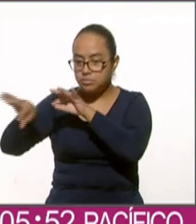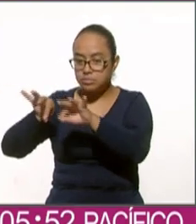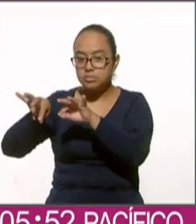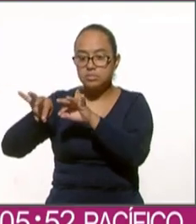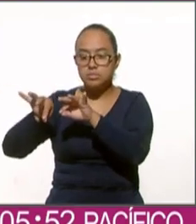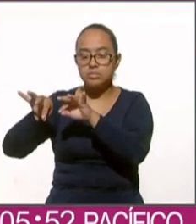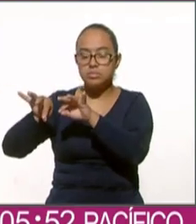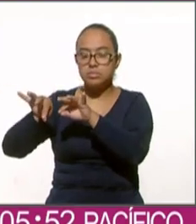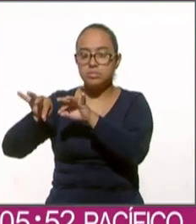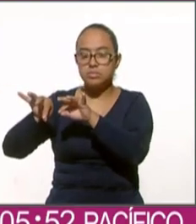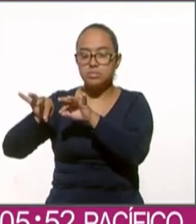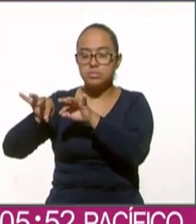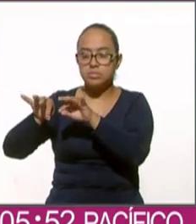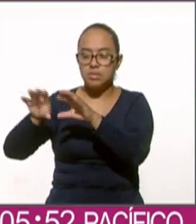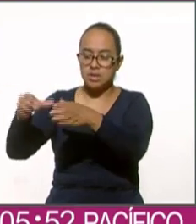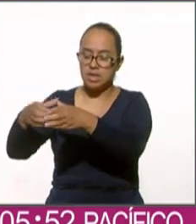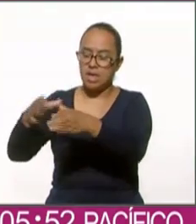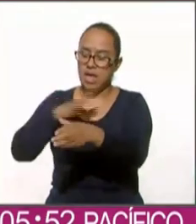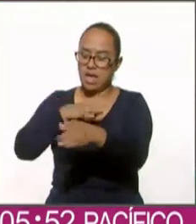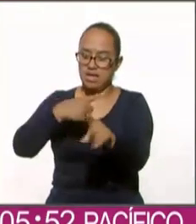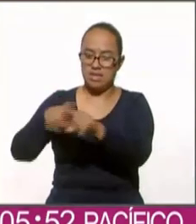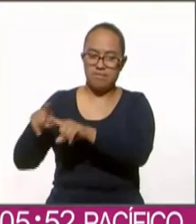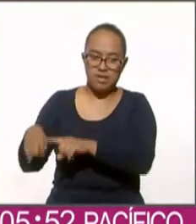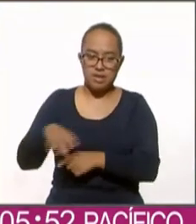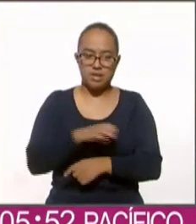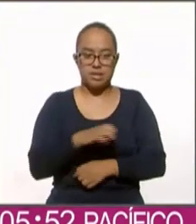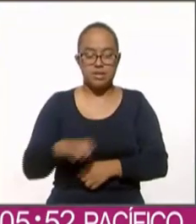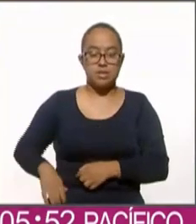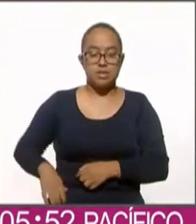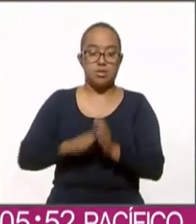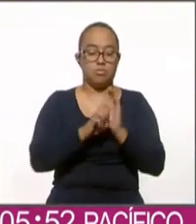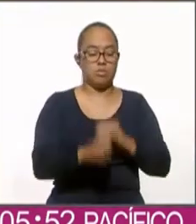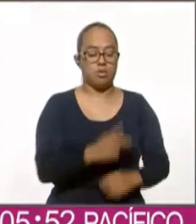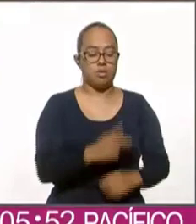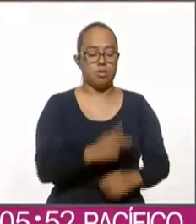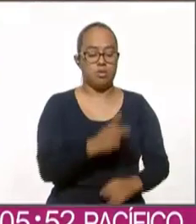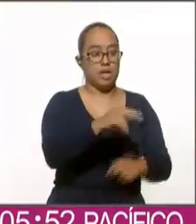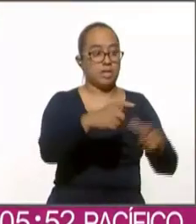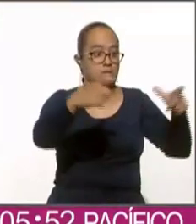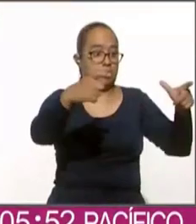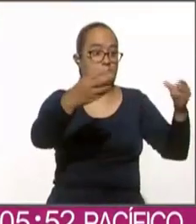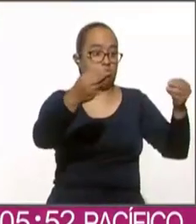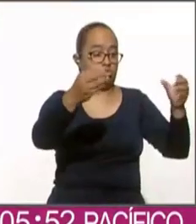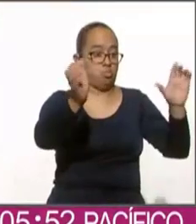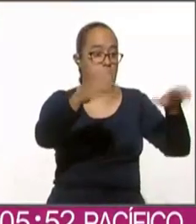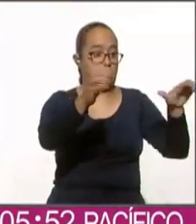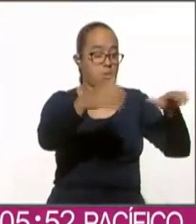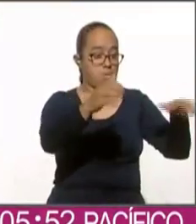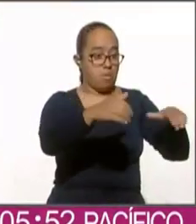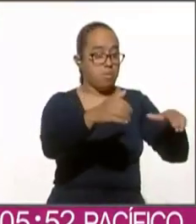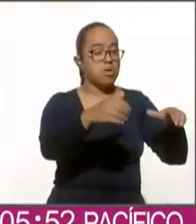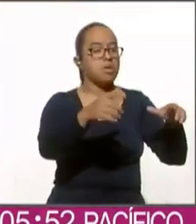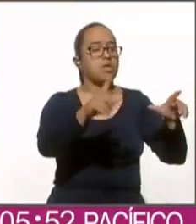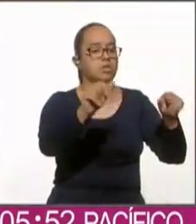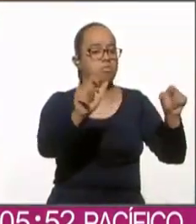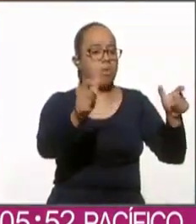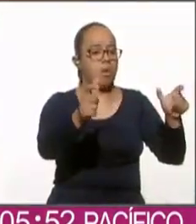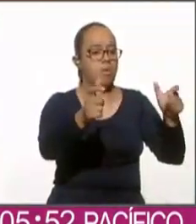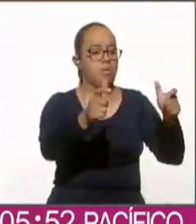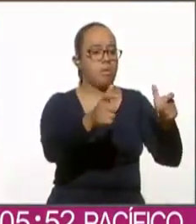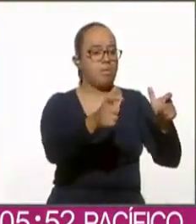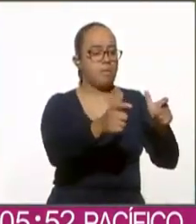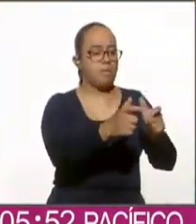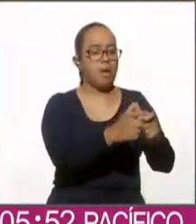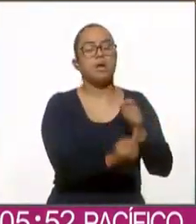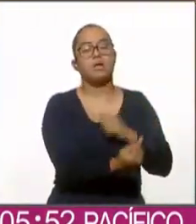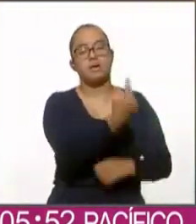varios candidatos en el caso del frente lo fueron reduciendo pero hubo varias mediciones hasta que se quedaron